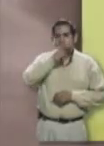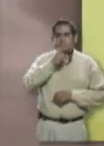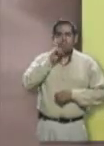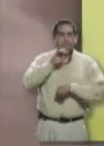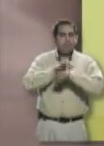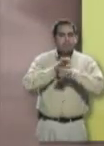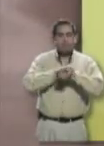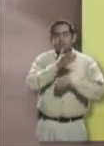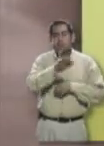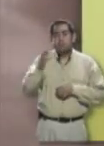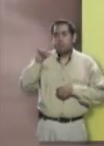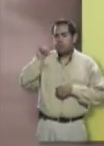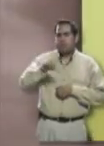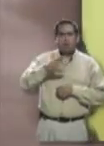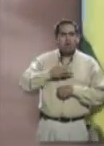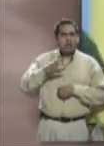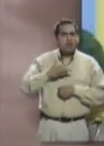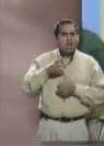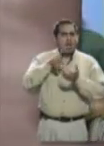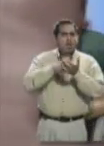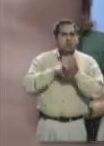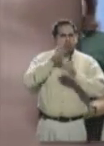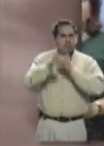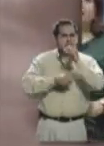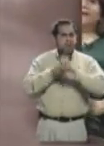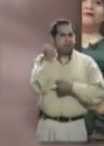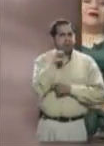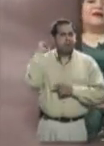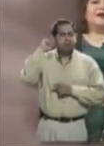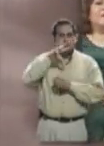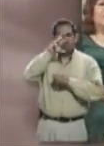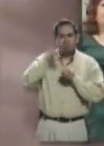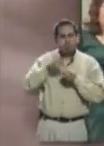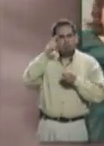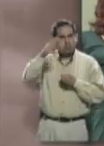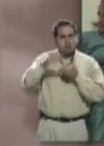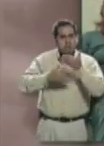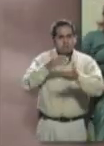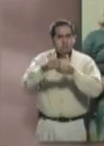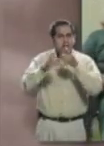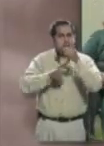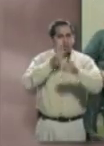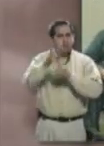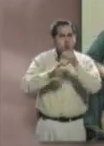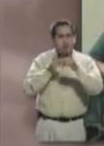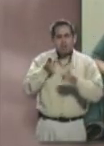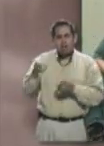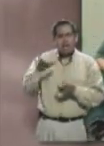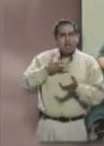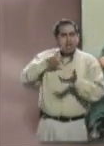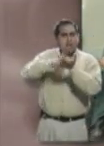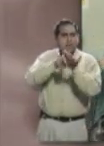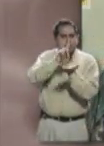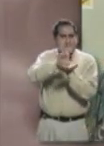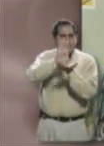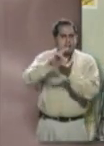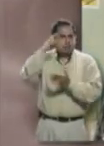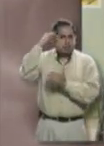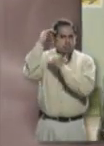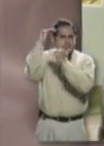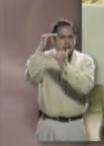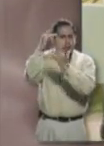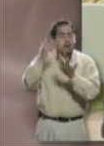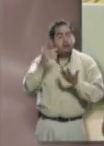Hola, amigas y amigos. Hoy tenemos con nosotros un destacado deportista que participa en aquel deporte que hacen las personas que tienen